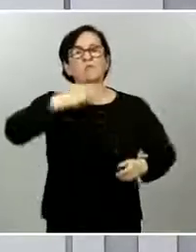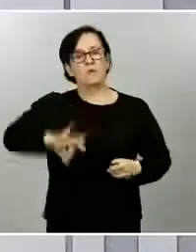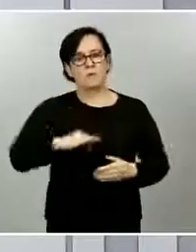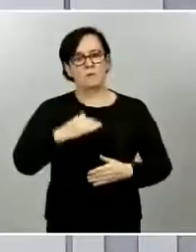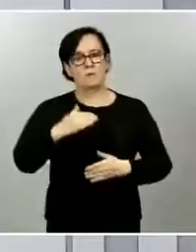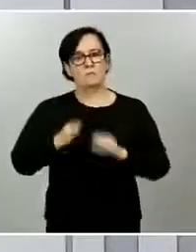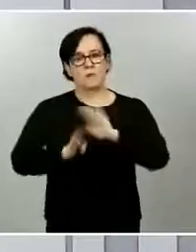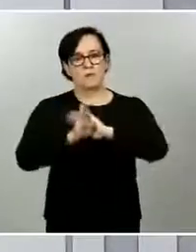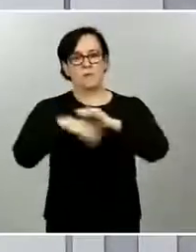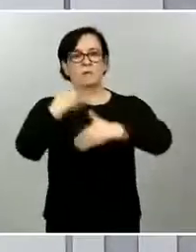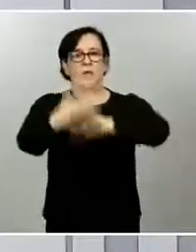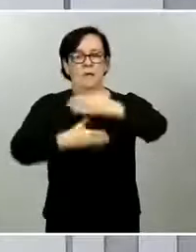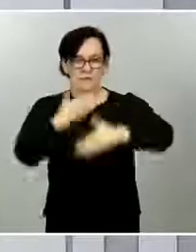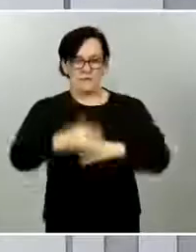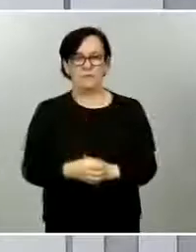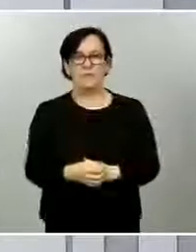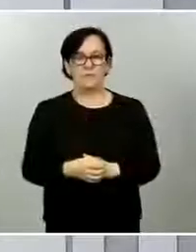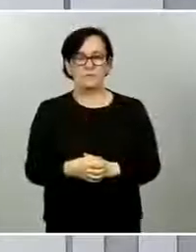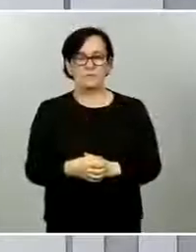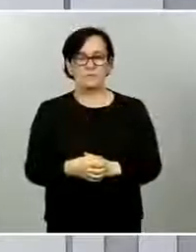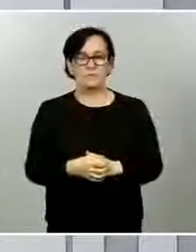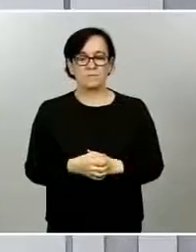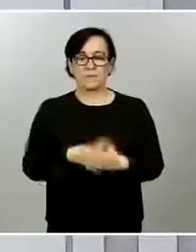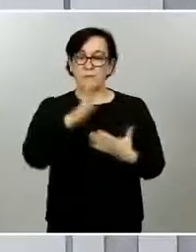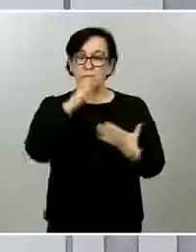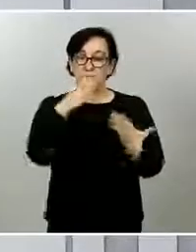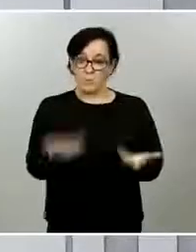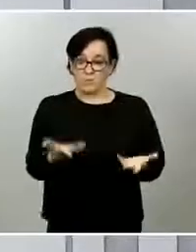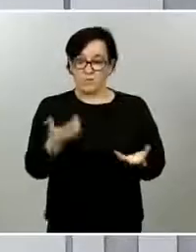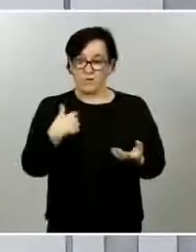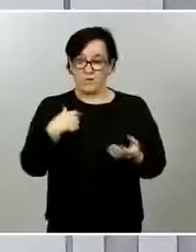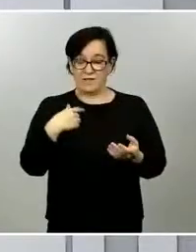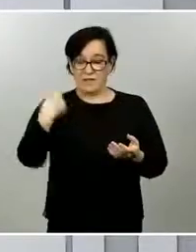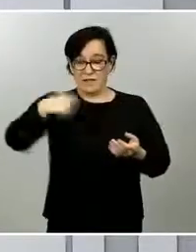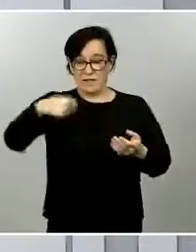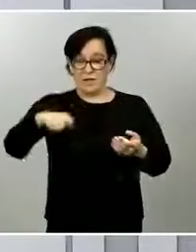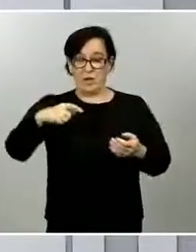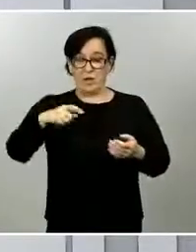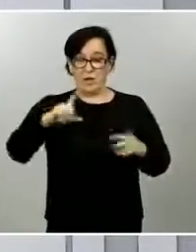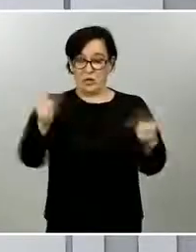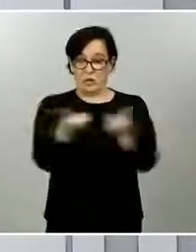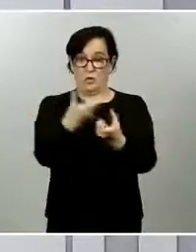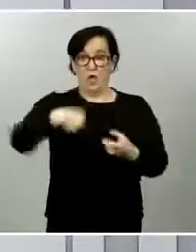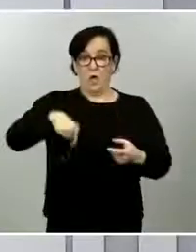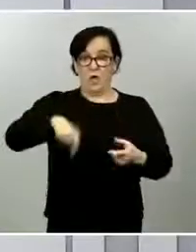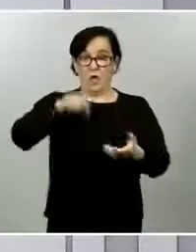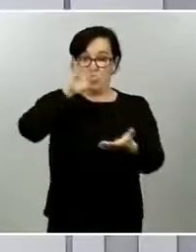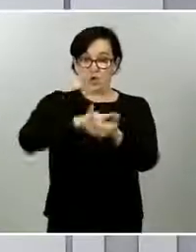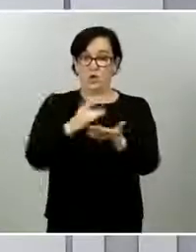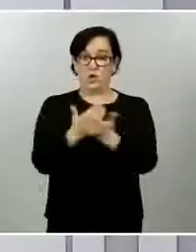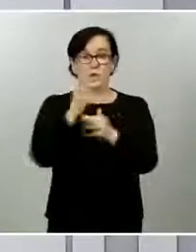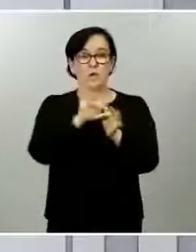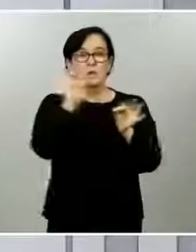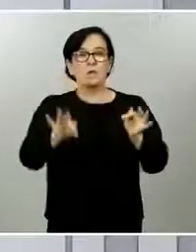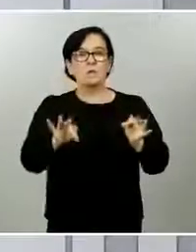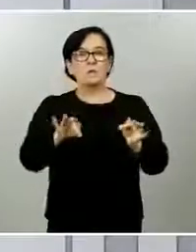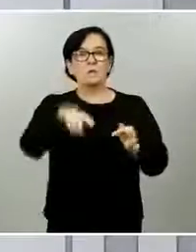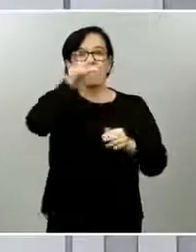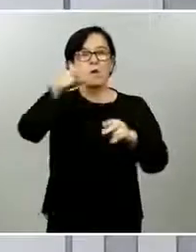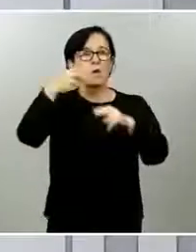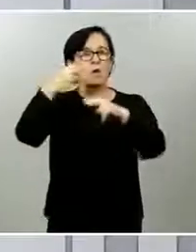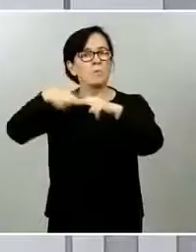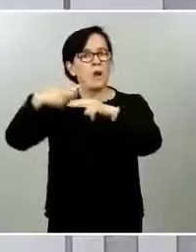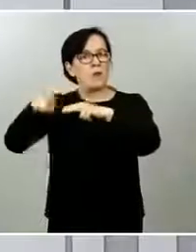cada actuación que hagamos esté avalada por todos los indicadores objetivos que nos permiten afirmar que es posible seguir avanzando.